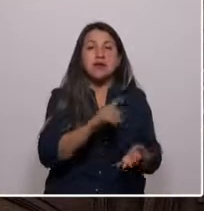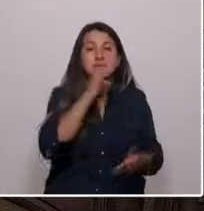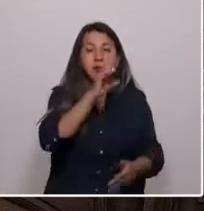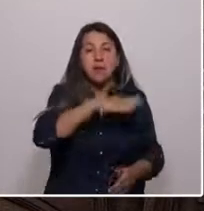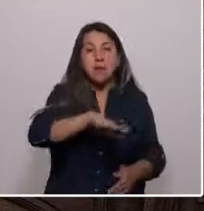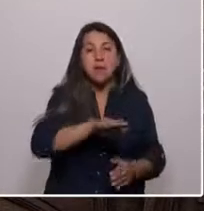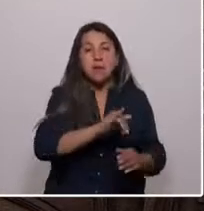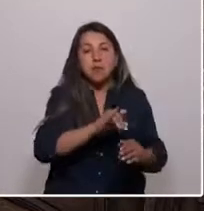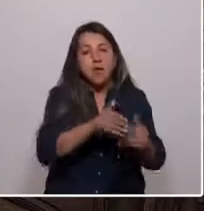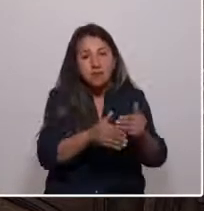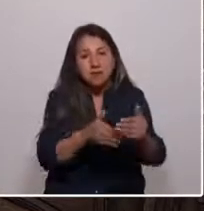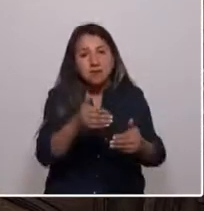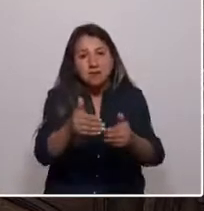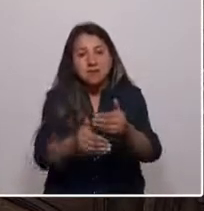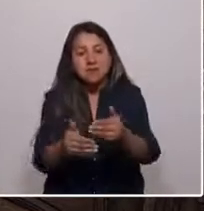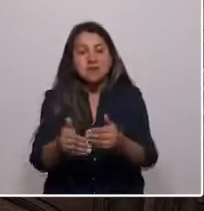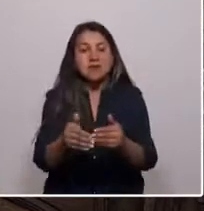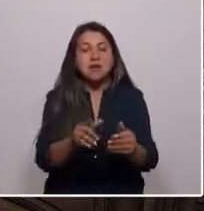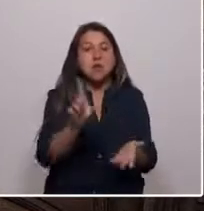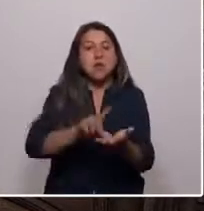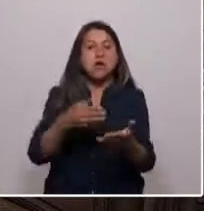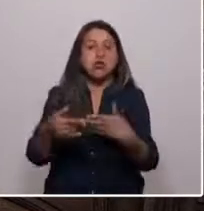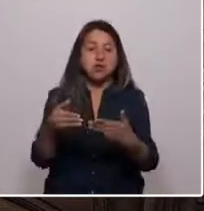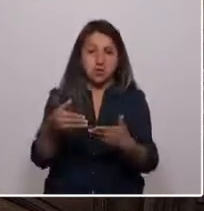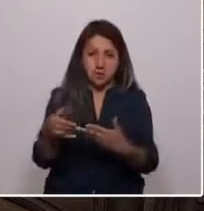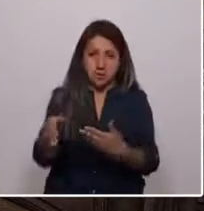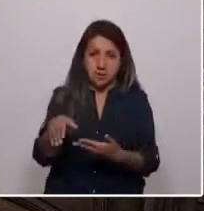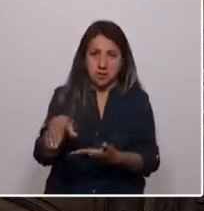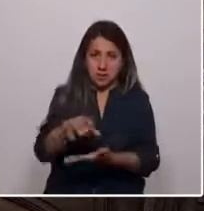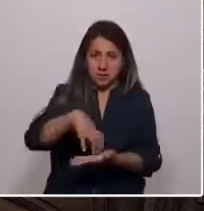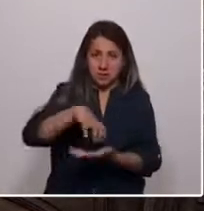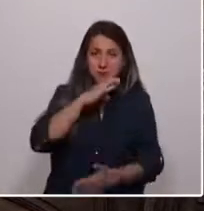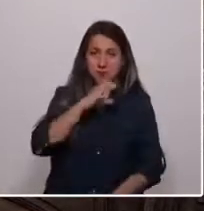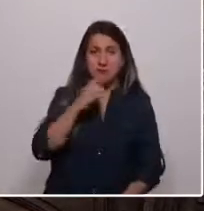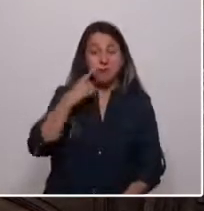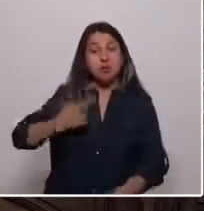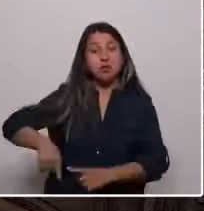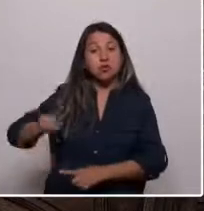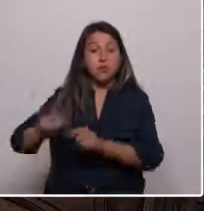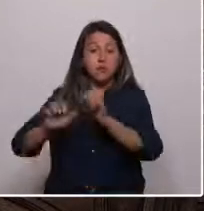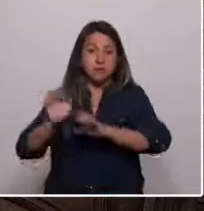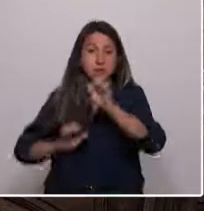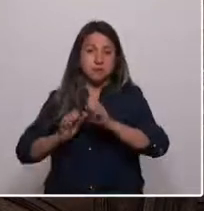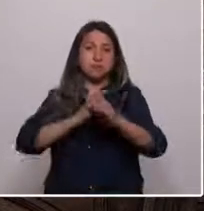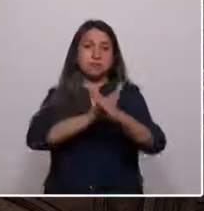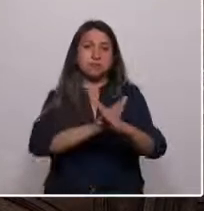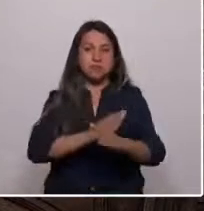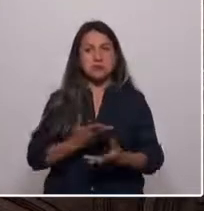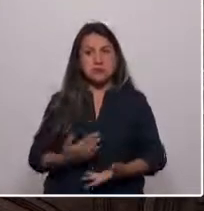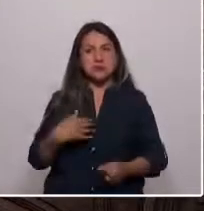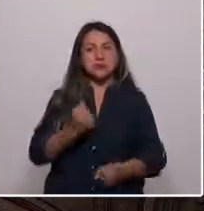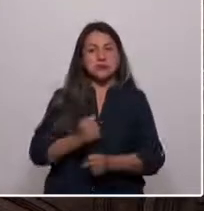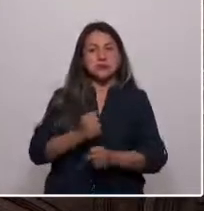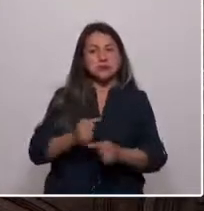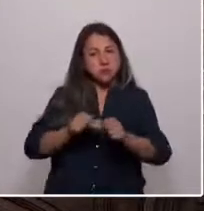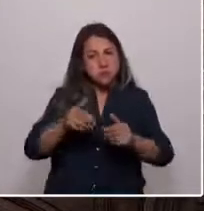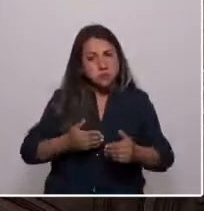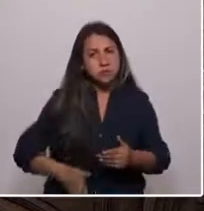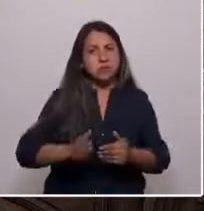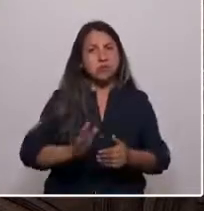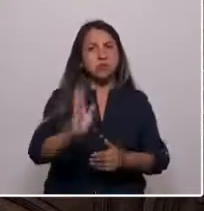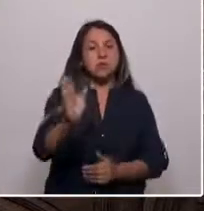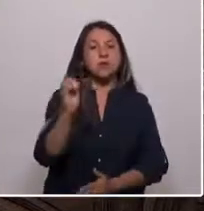territorios rurales. Los dirigentes de la época se opusieron tajantemente y comenzamos un trabajo de largos 18 años en la